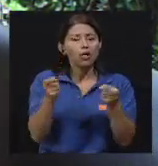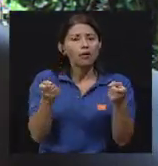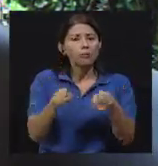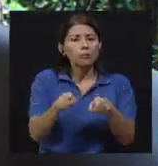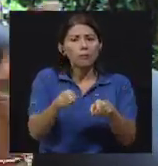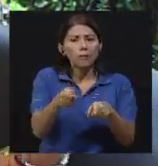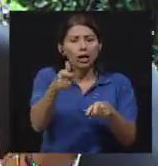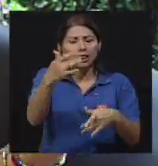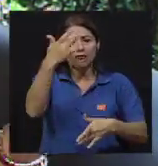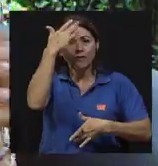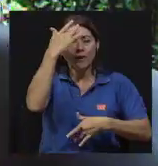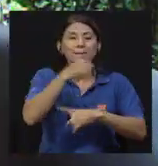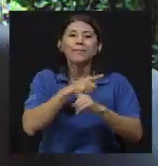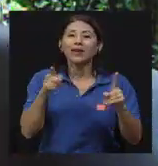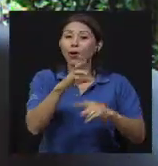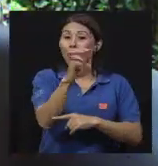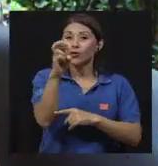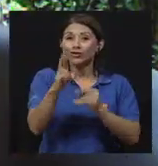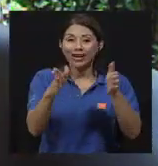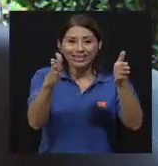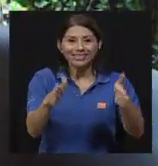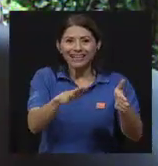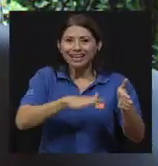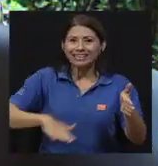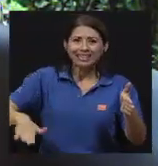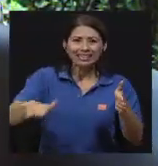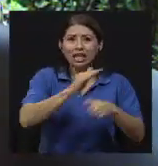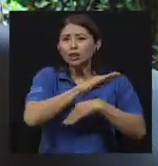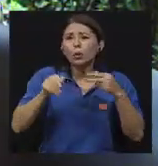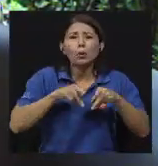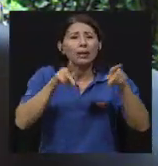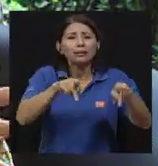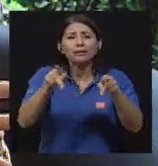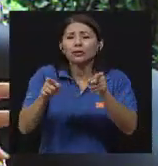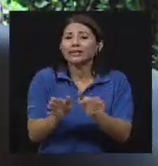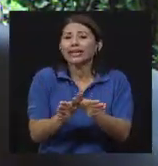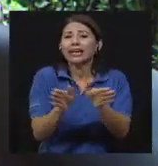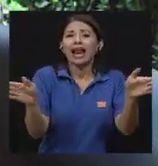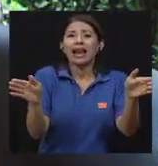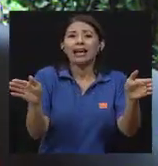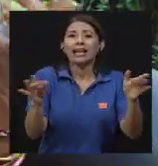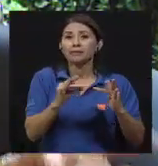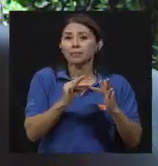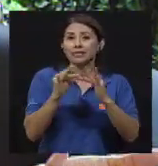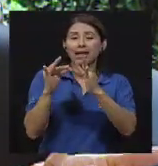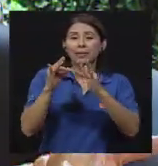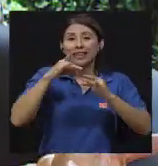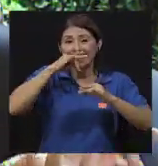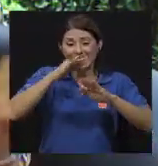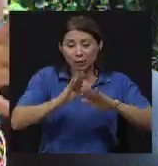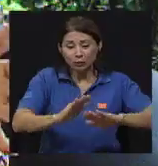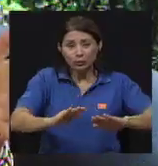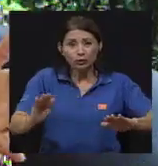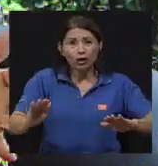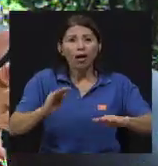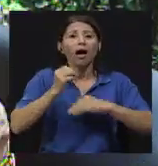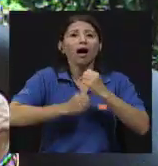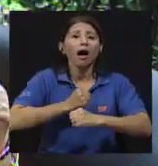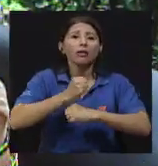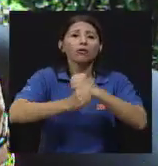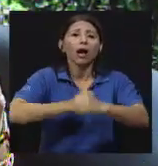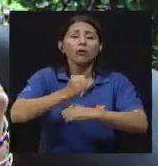los costarricenses y el mundo entero, especialmente los niños menores de 5 años, todos los años son víctimas del rotavirus. Un virus